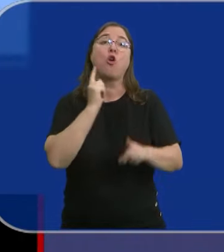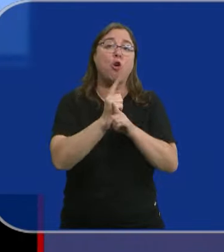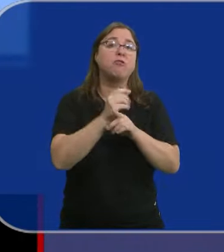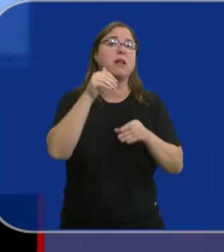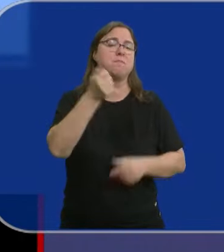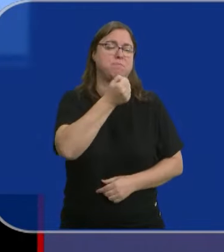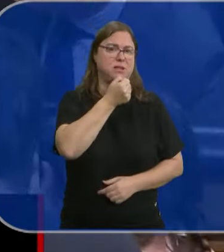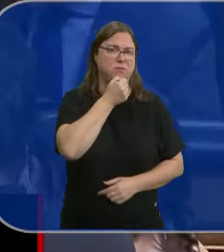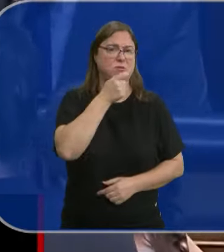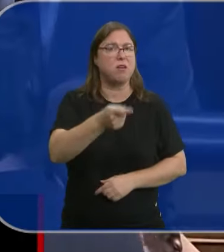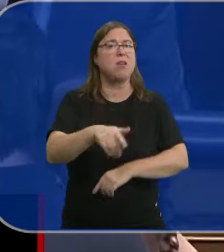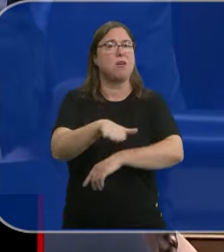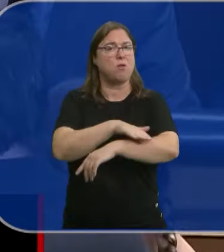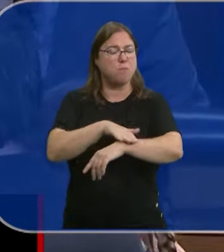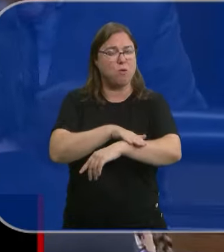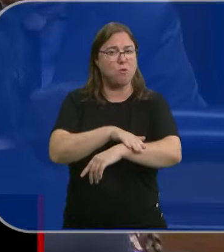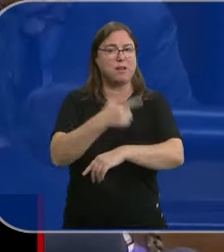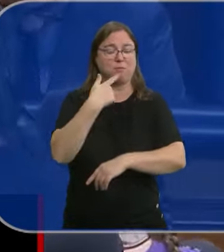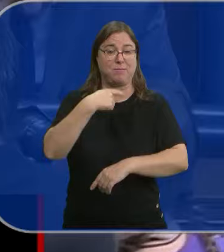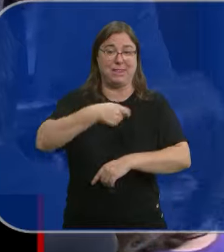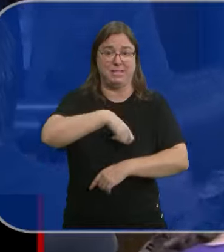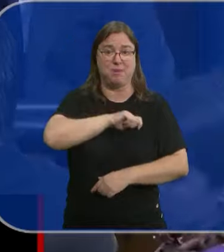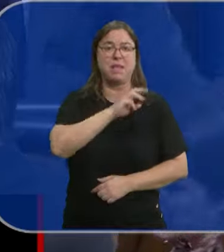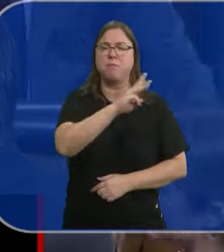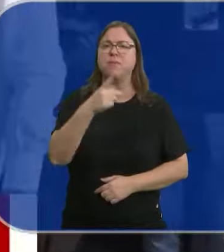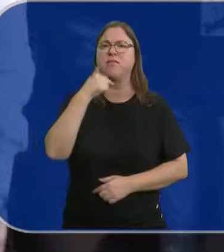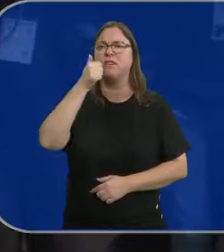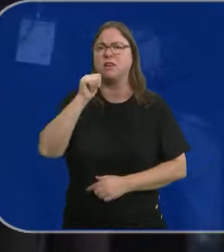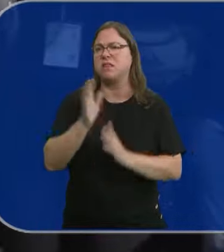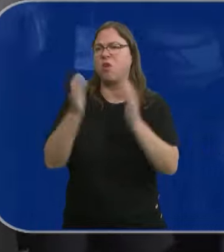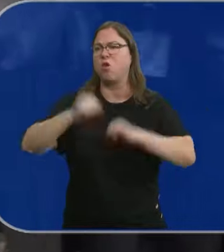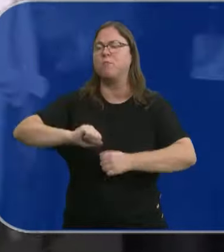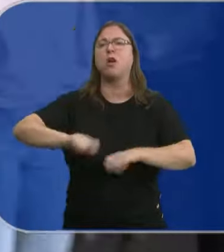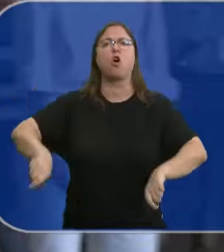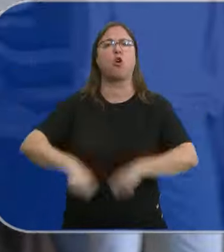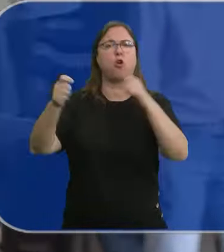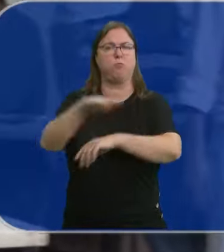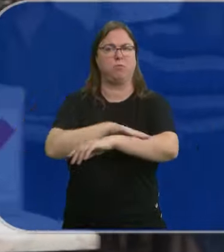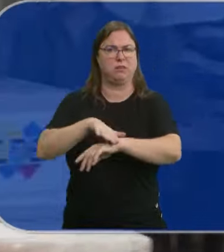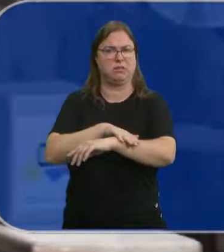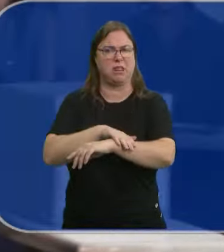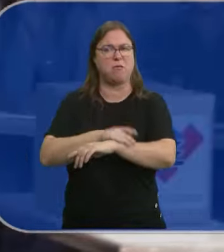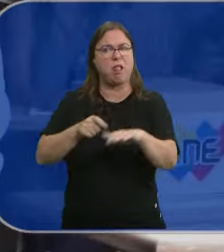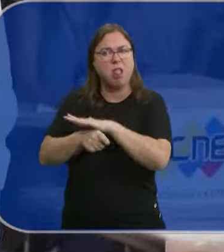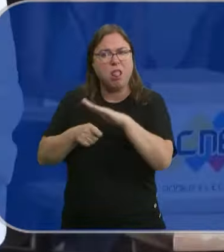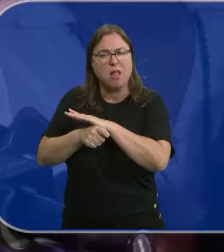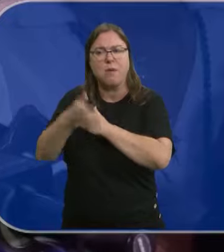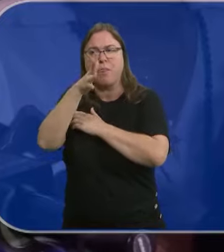de ser cómplice de un golpe de Estado y de participar en las coacciones que denunció el candidato para poder salir de su país.